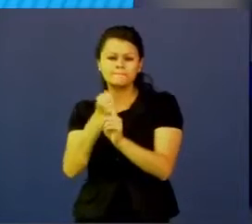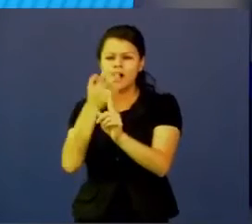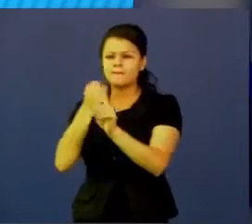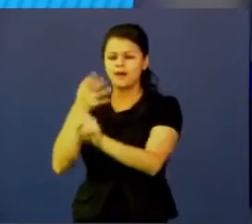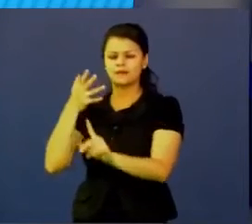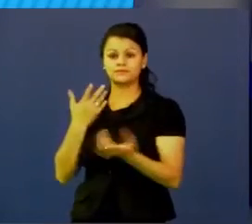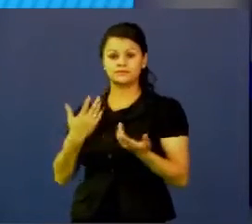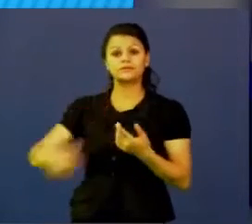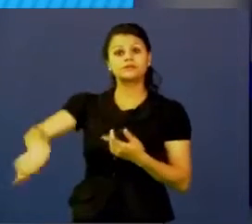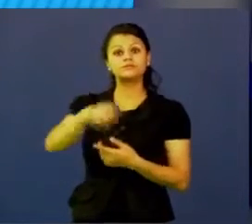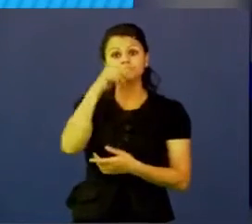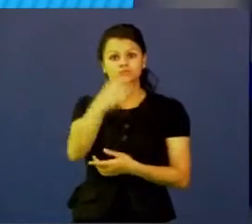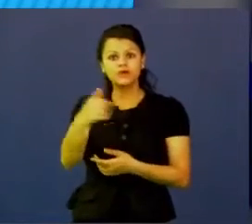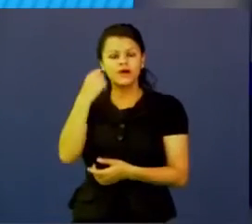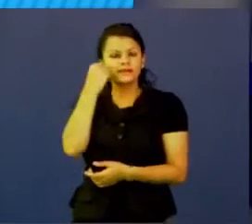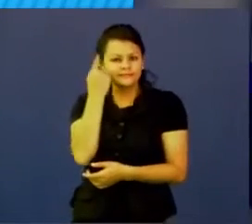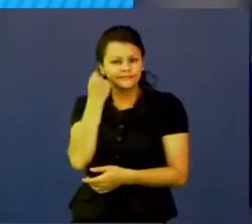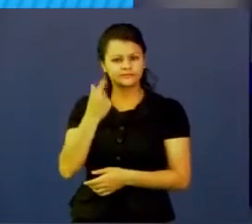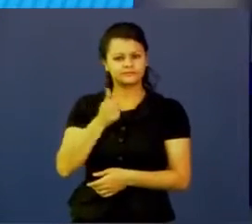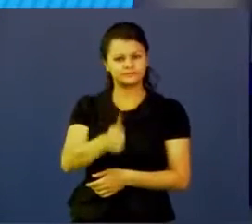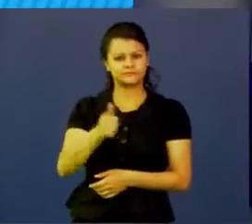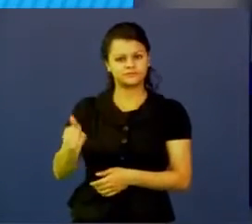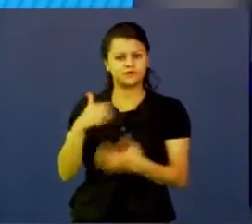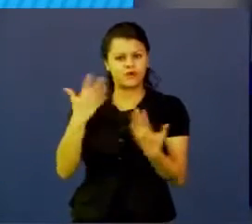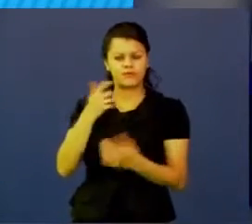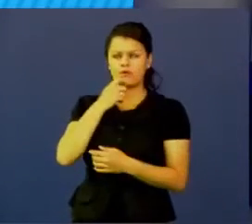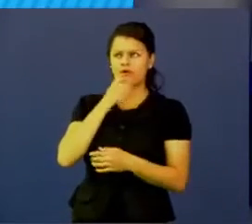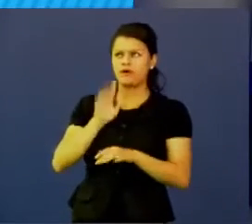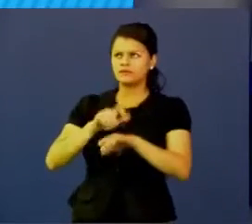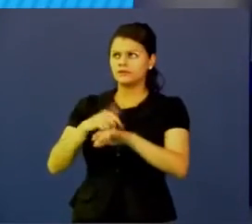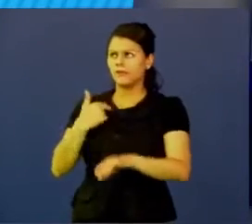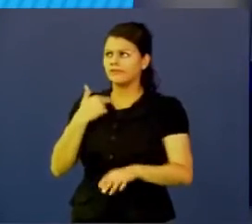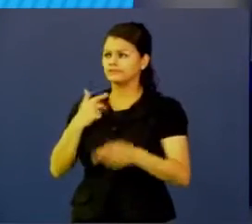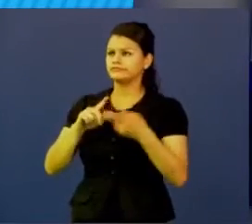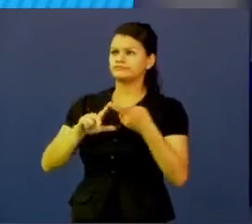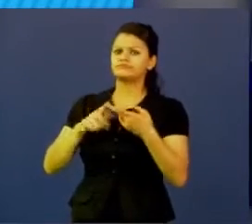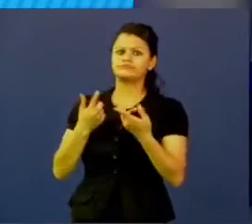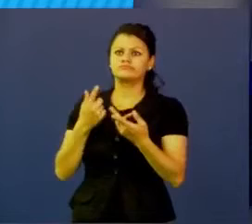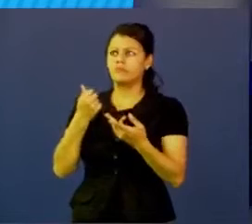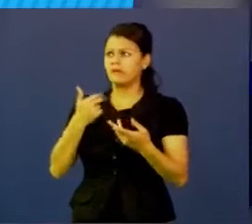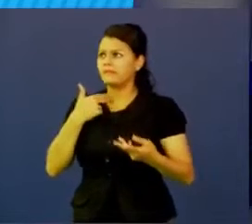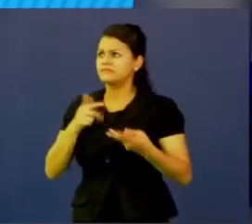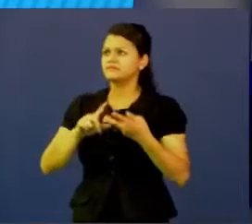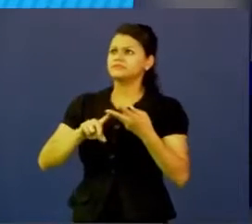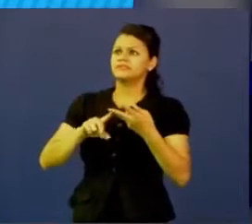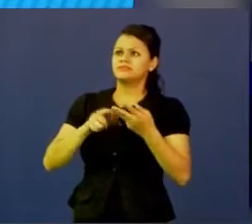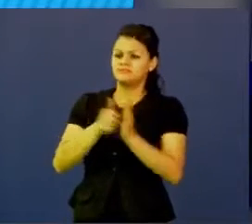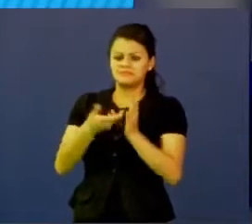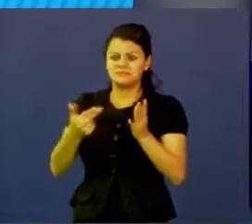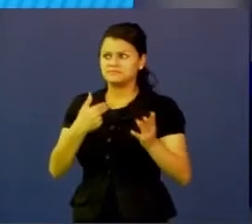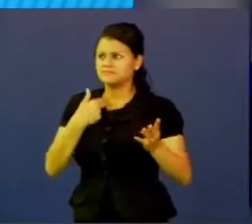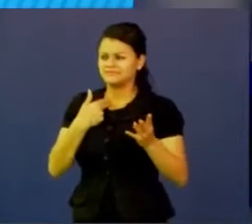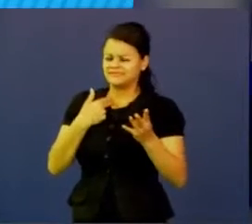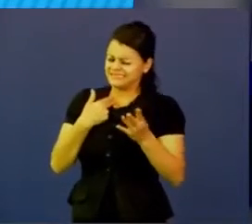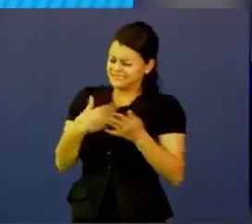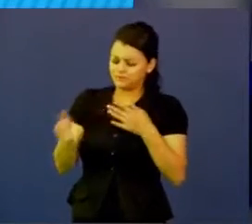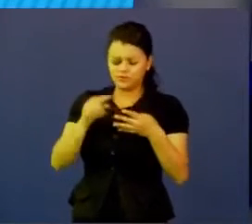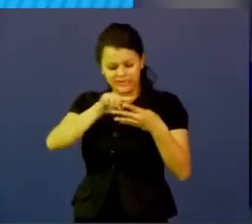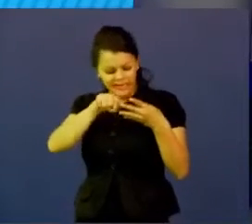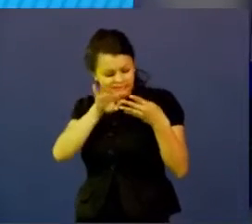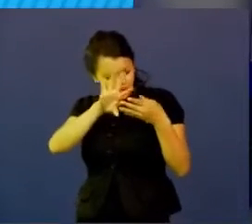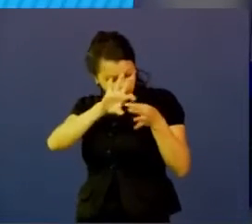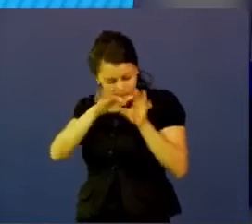entiendan cómo pueden llegar con ese tiempo limitado, con esas herramientas limitadas en esas soluciones es fundamental y hablamos de hacking,